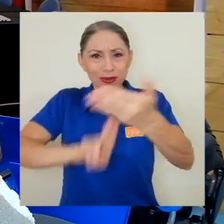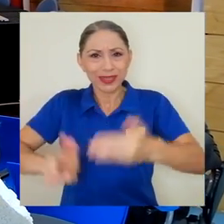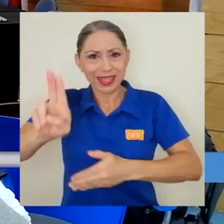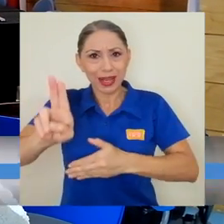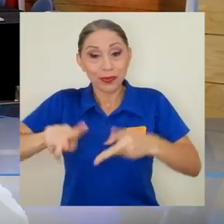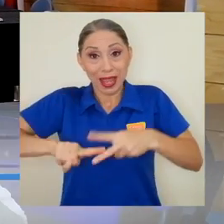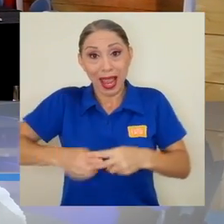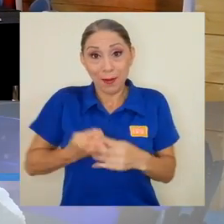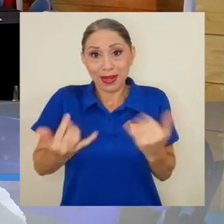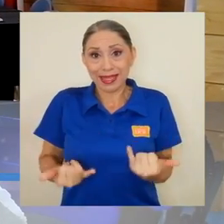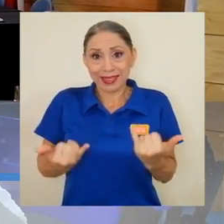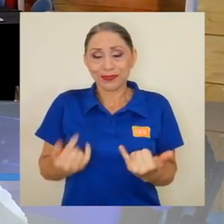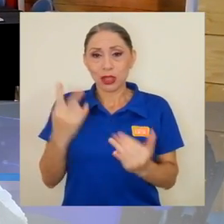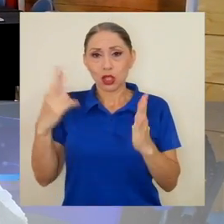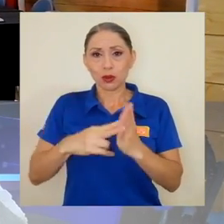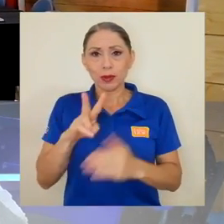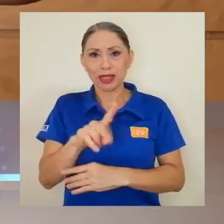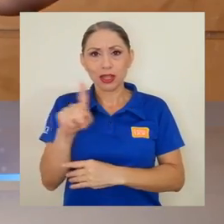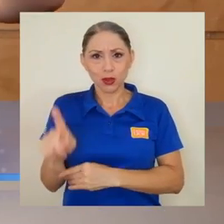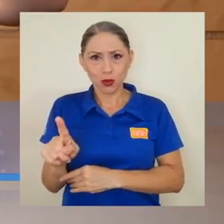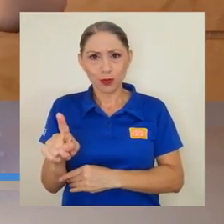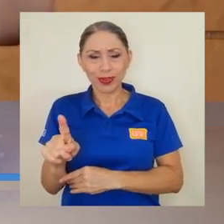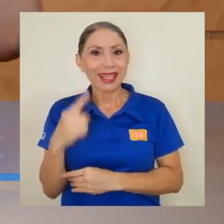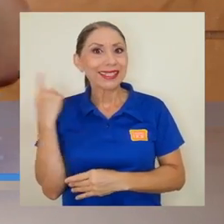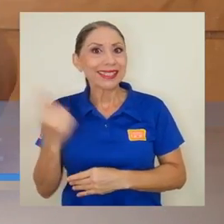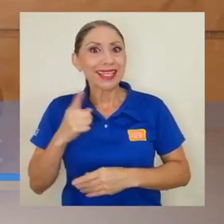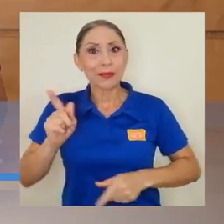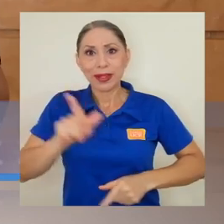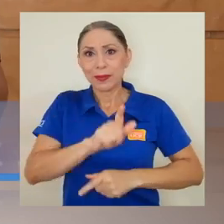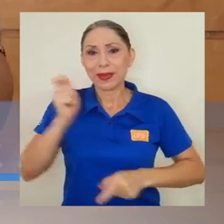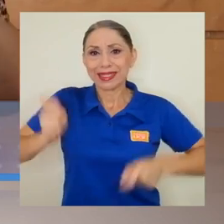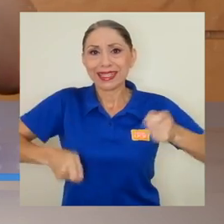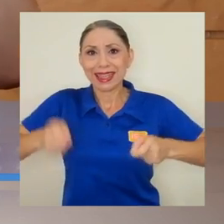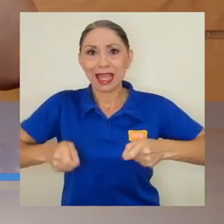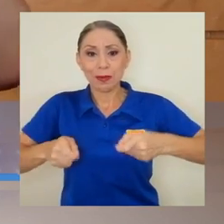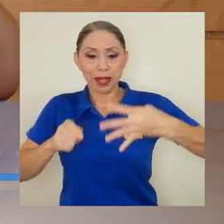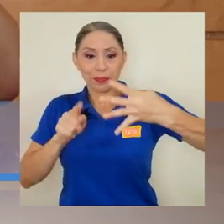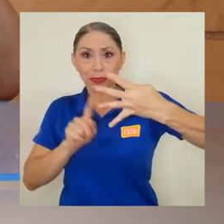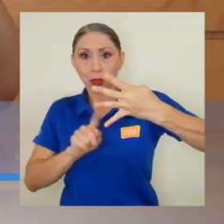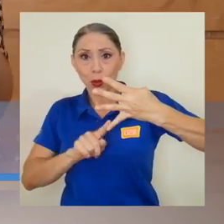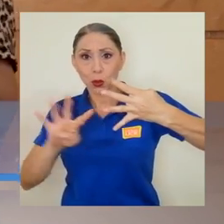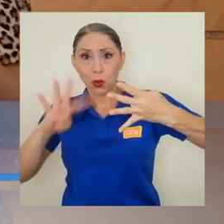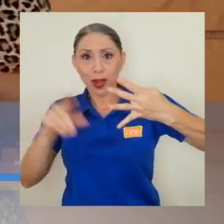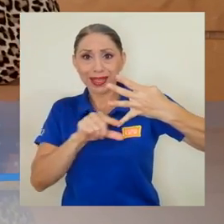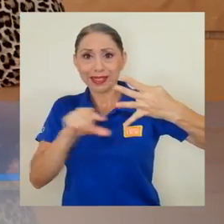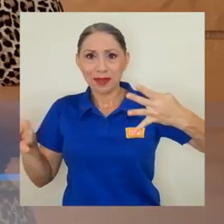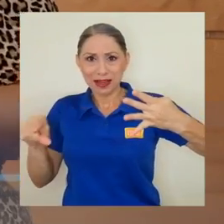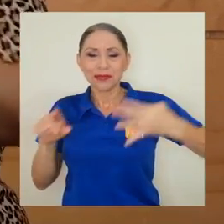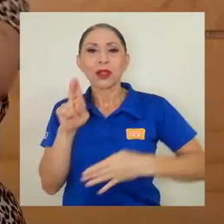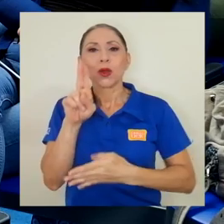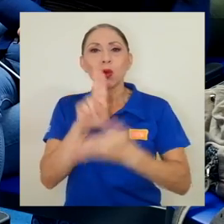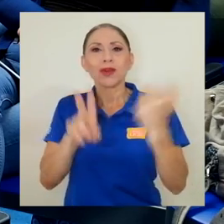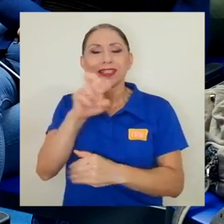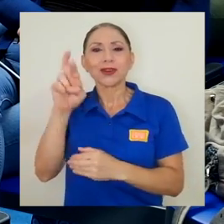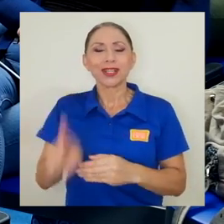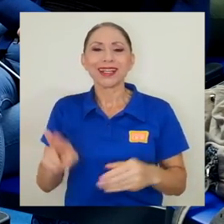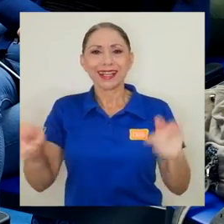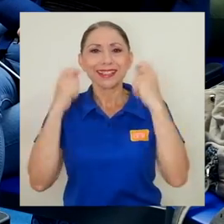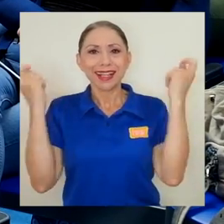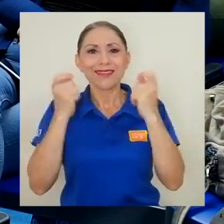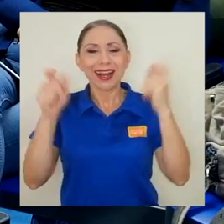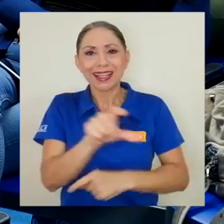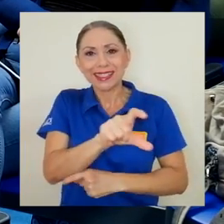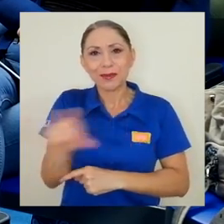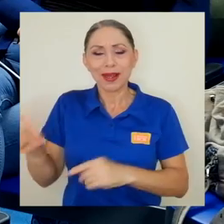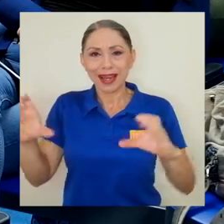Tras un acuerdo del Consejo Universitario a partir de este 2021 y durante la cuarta semana de septiembre, la UCR